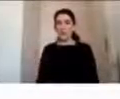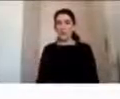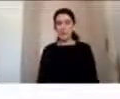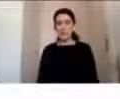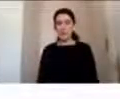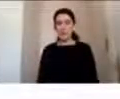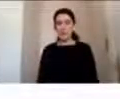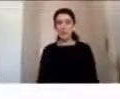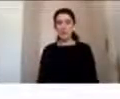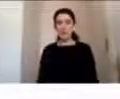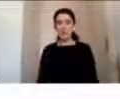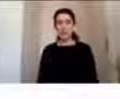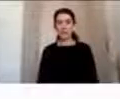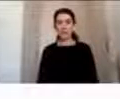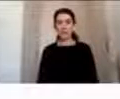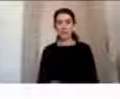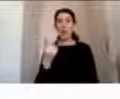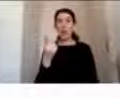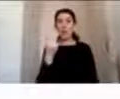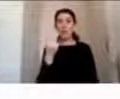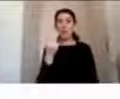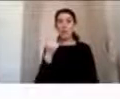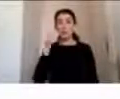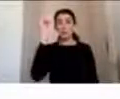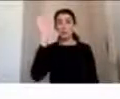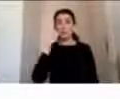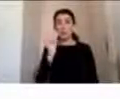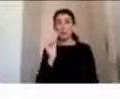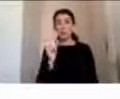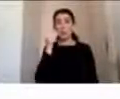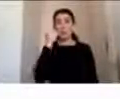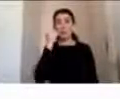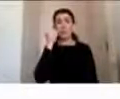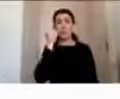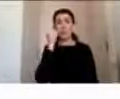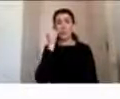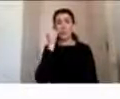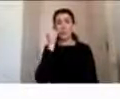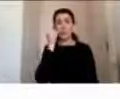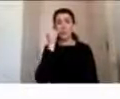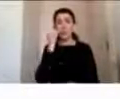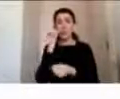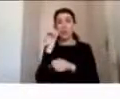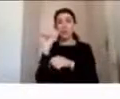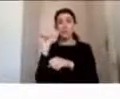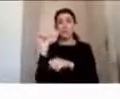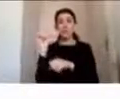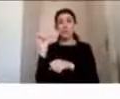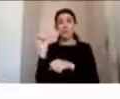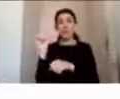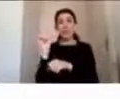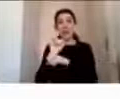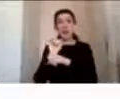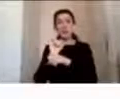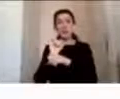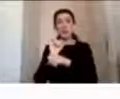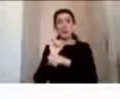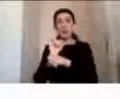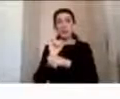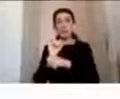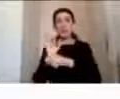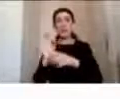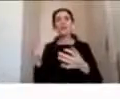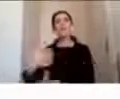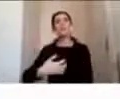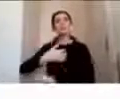El 11% de los niños viaja en nuestro país en los brazos de otro pasajero. El 34%